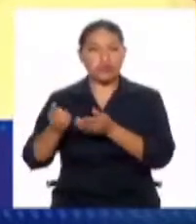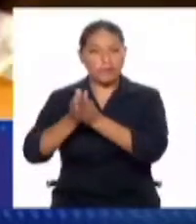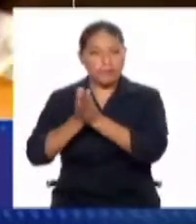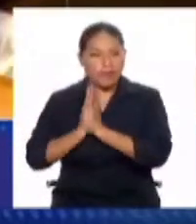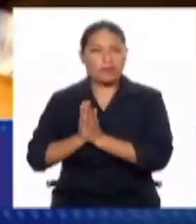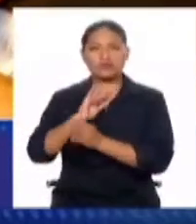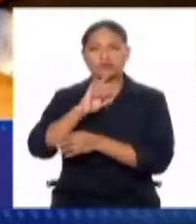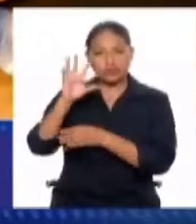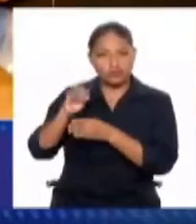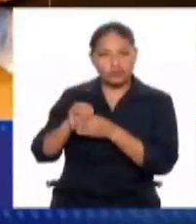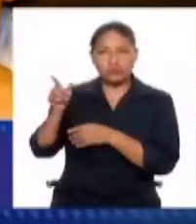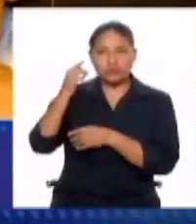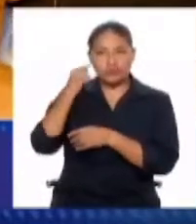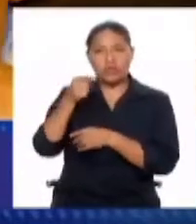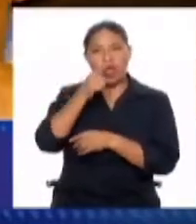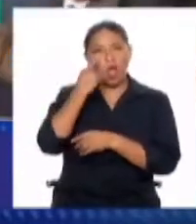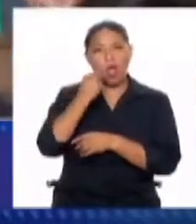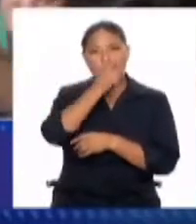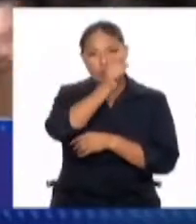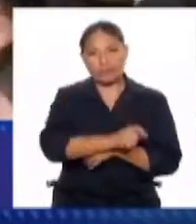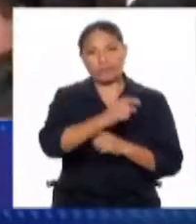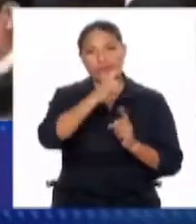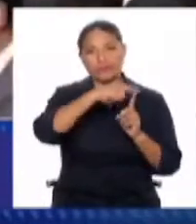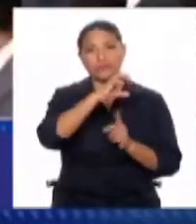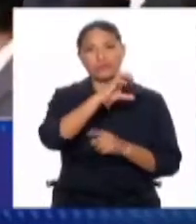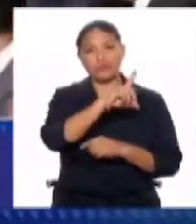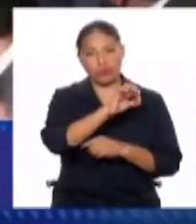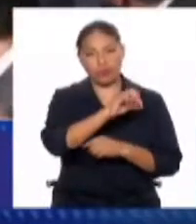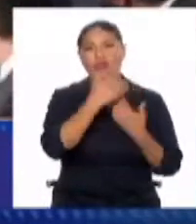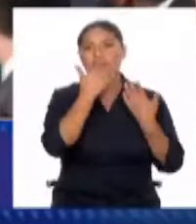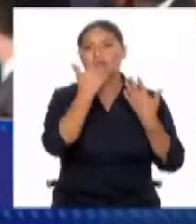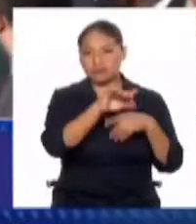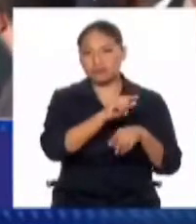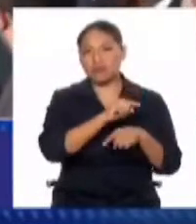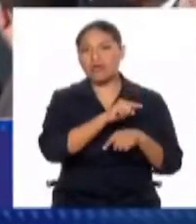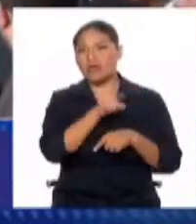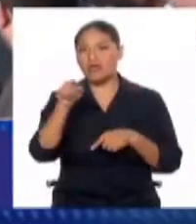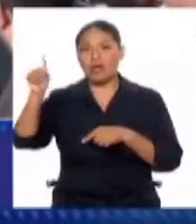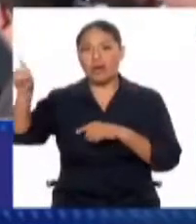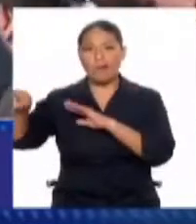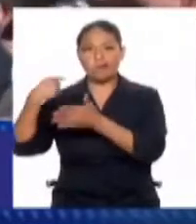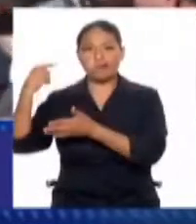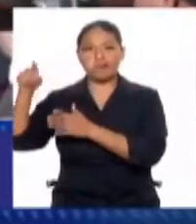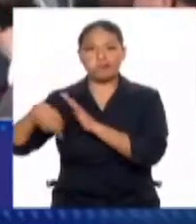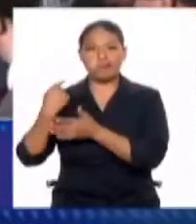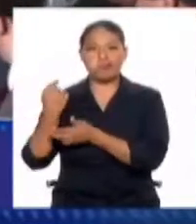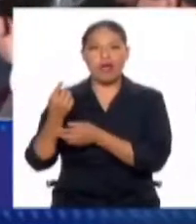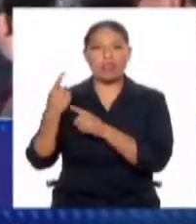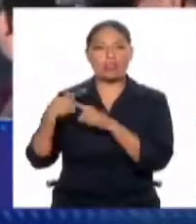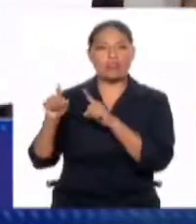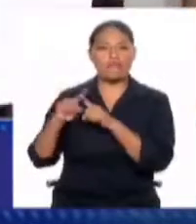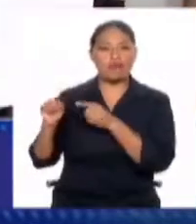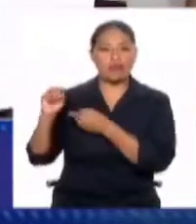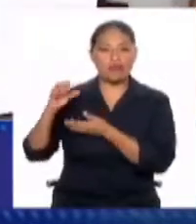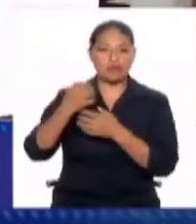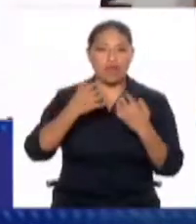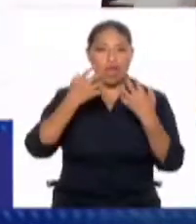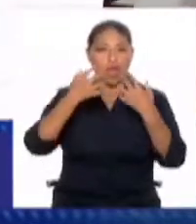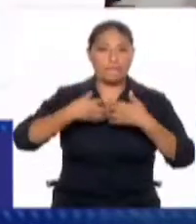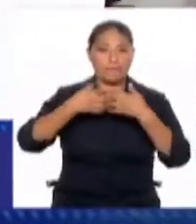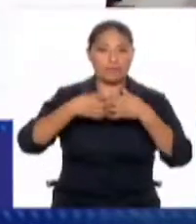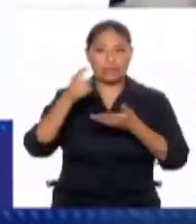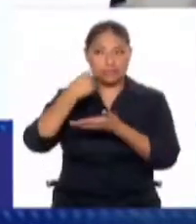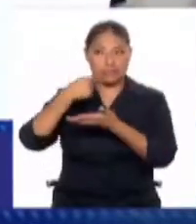expreso del extraditable Toledo habrían depositado las coimas en diversas cuentas de las empresas del señor Baima.